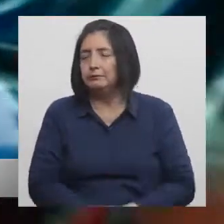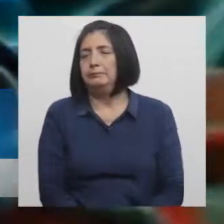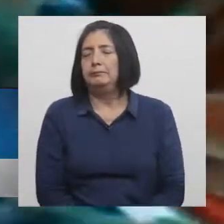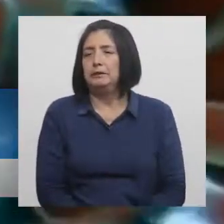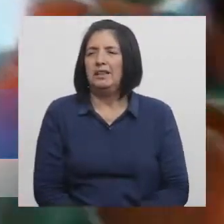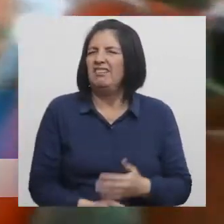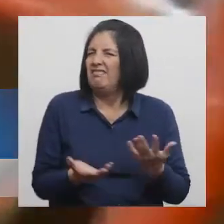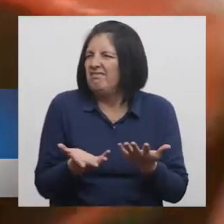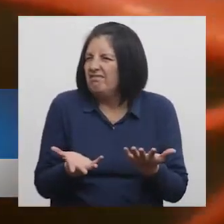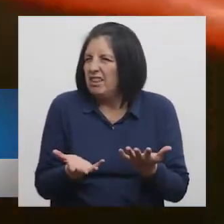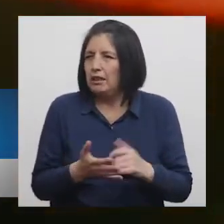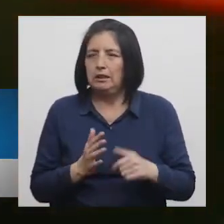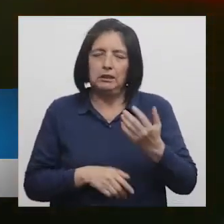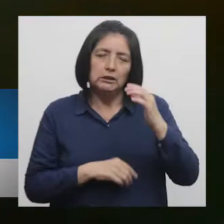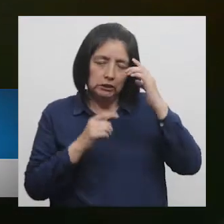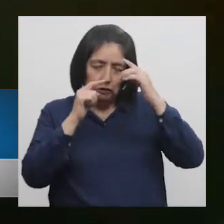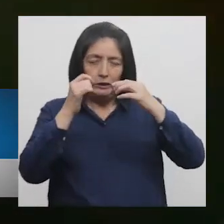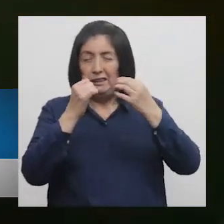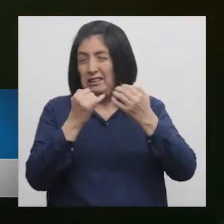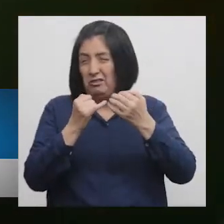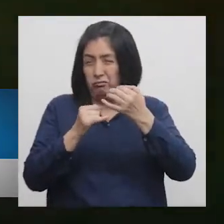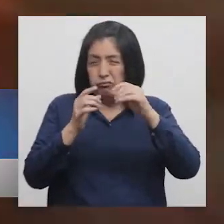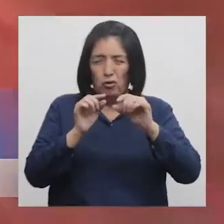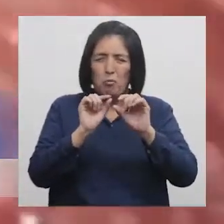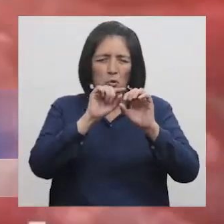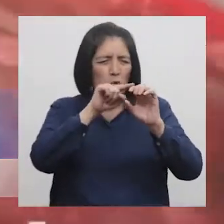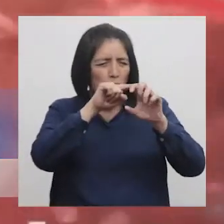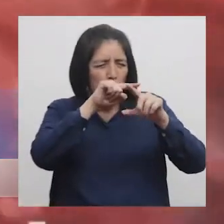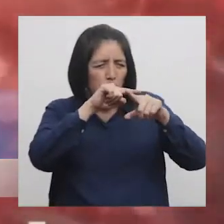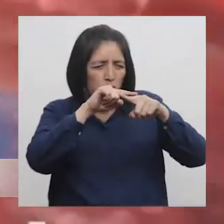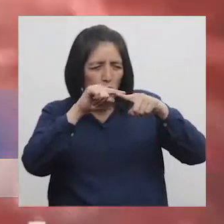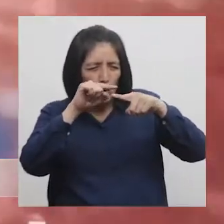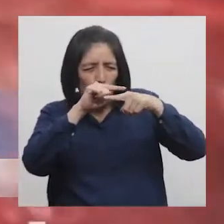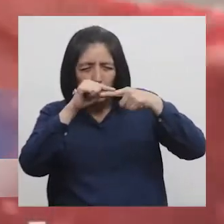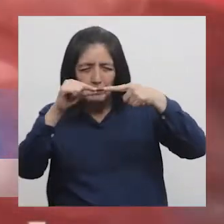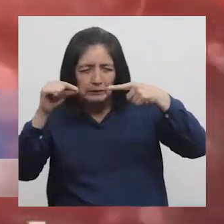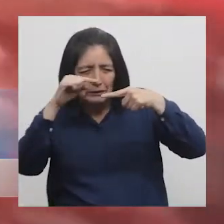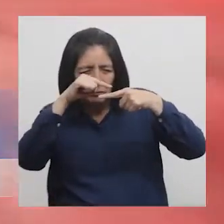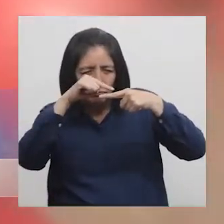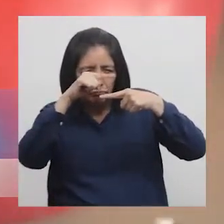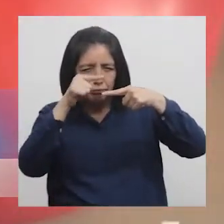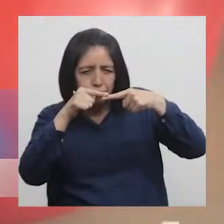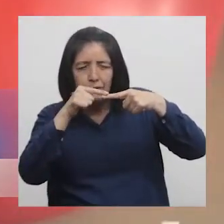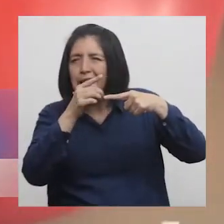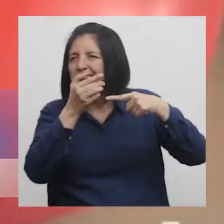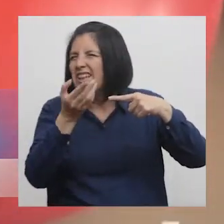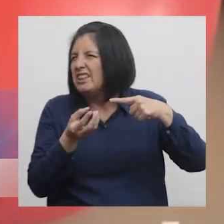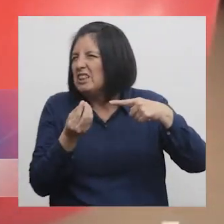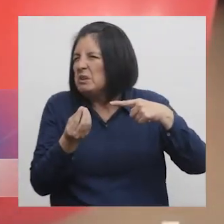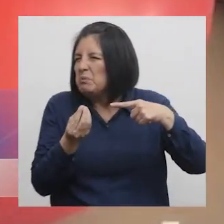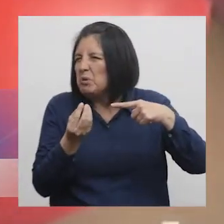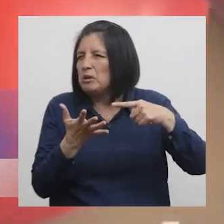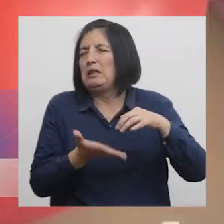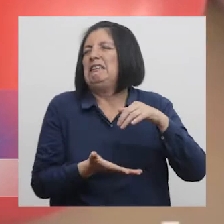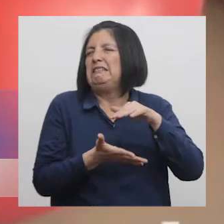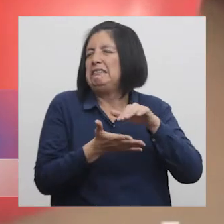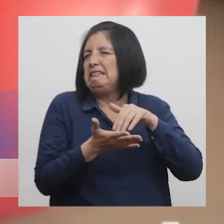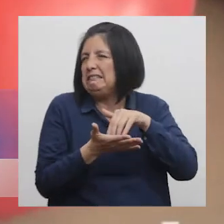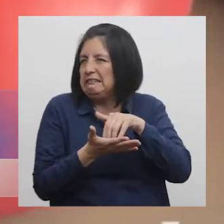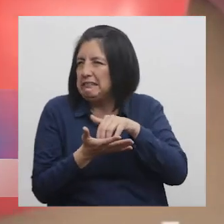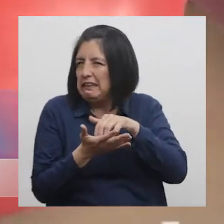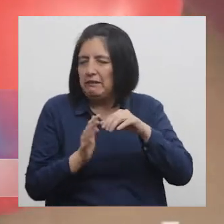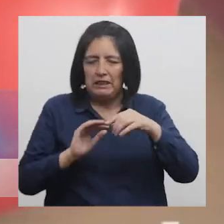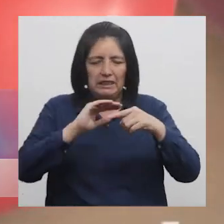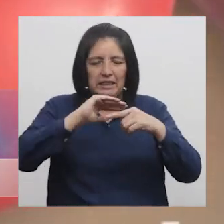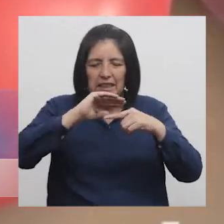Se trata de una protuberancia en forma de globo Que surge en una o más arterias Producto de un debilitamiento de la pared